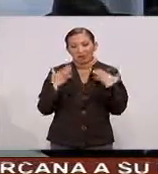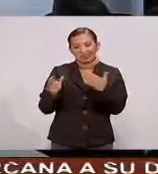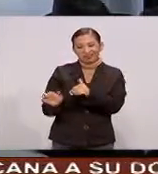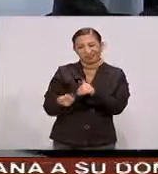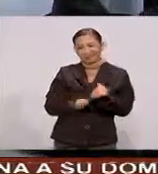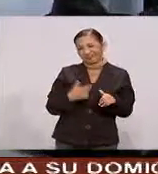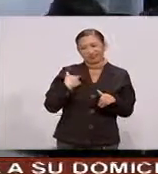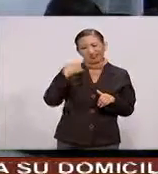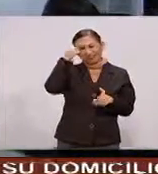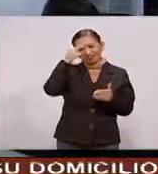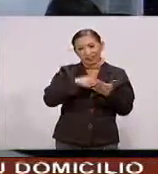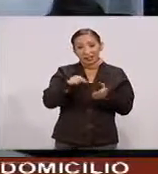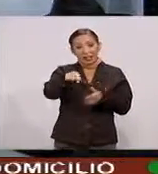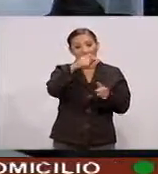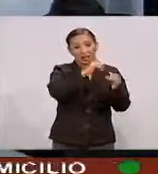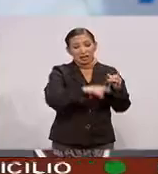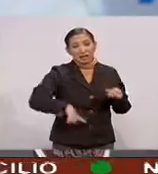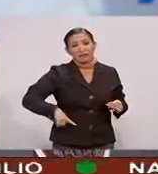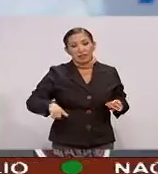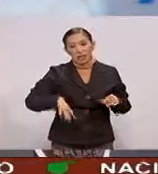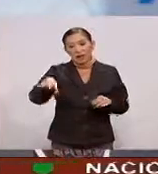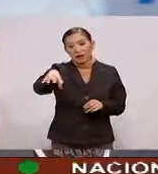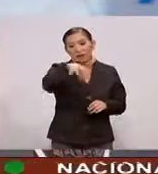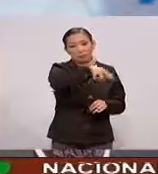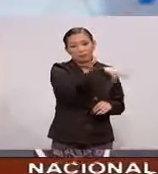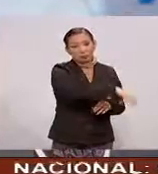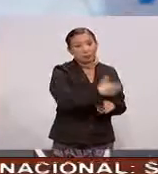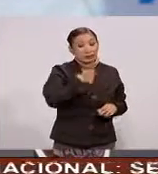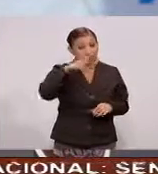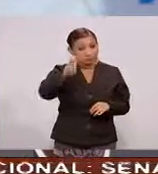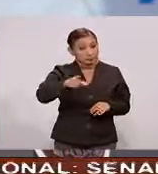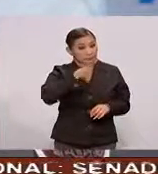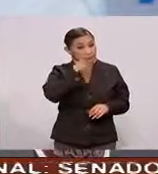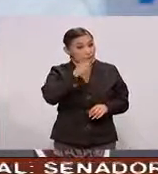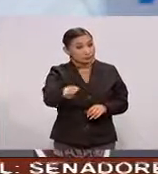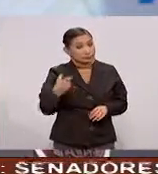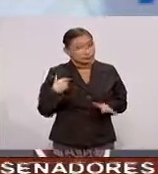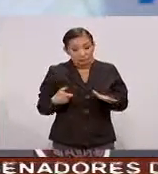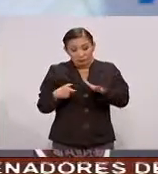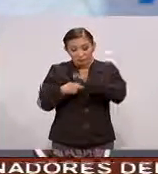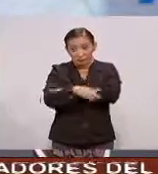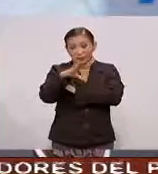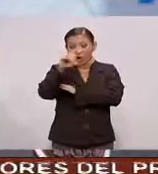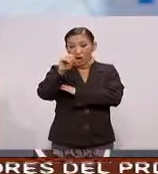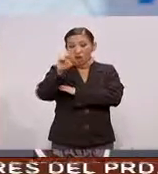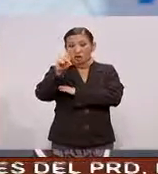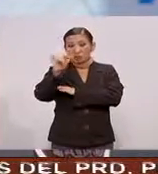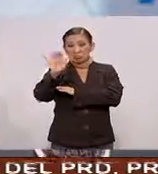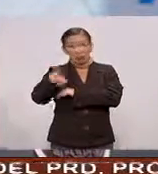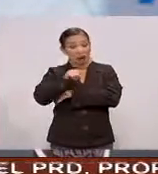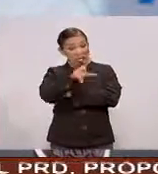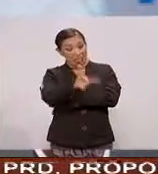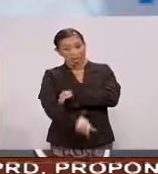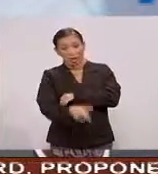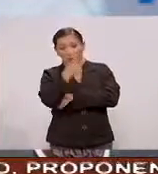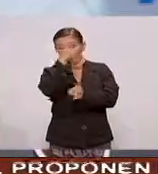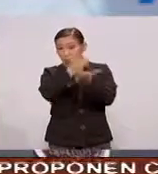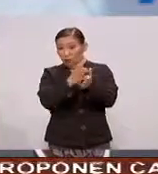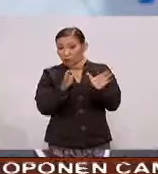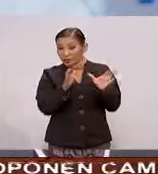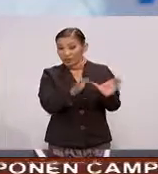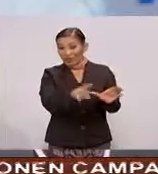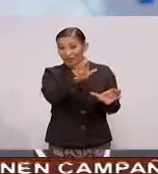ciudadana En las instituciones Y hay que decirlo La corrupción No es un elemento Privativo